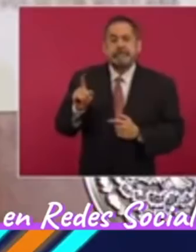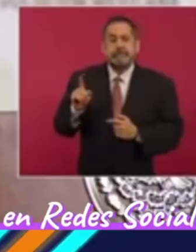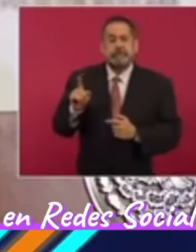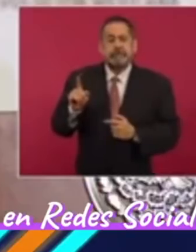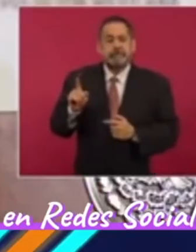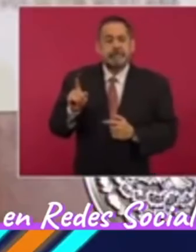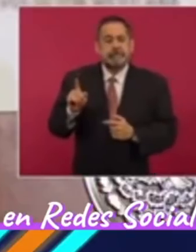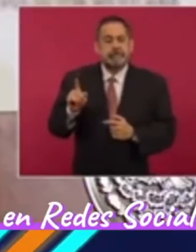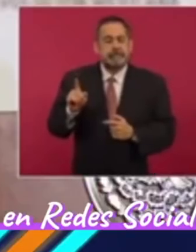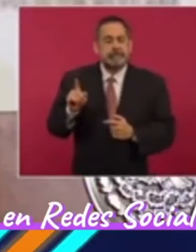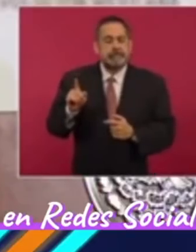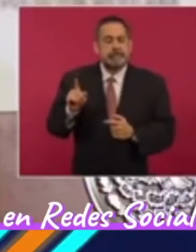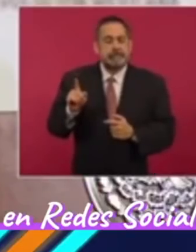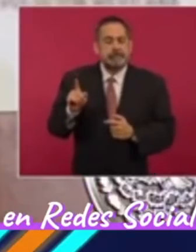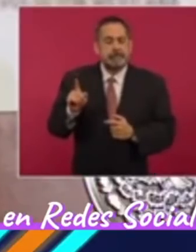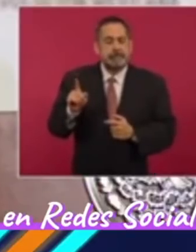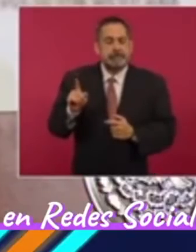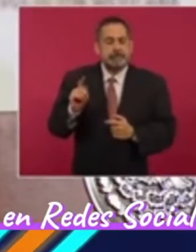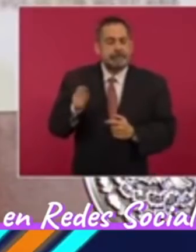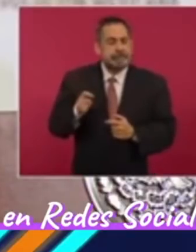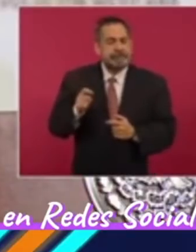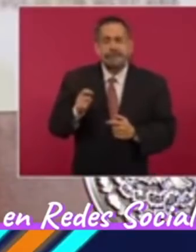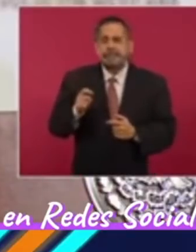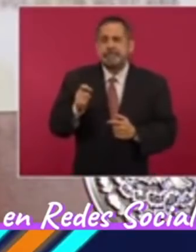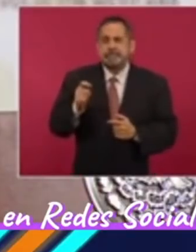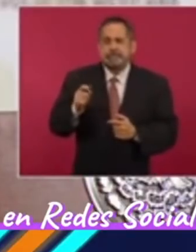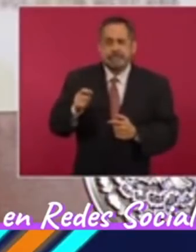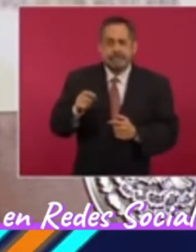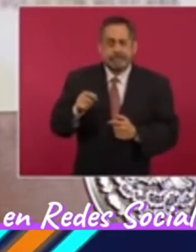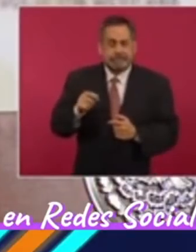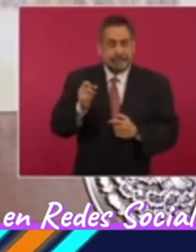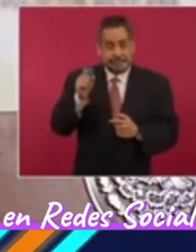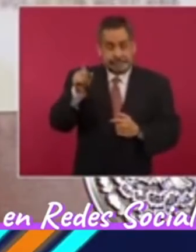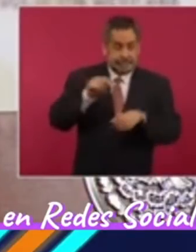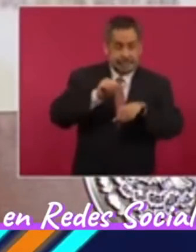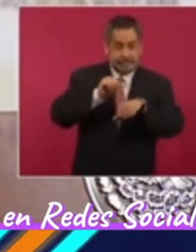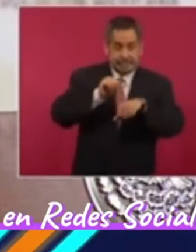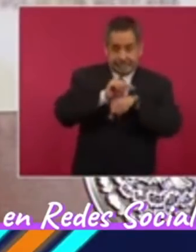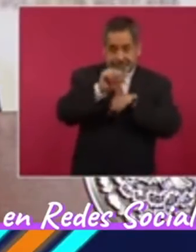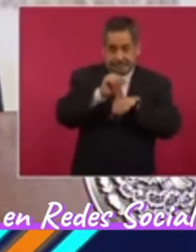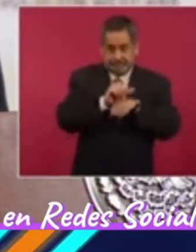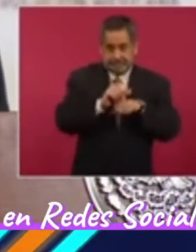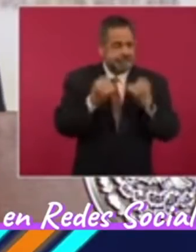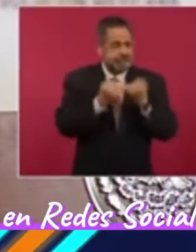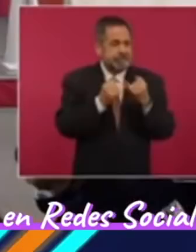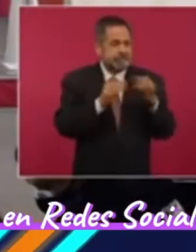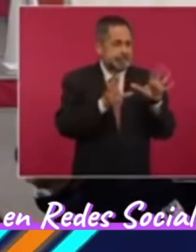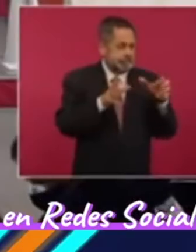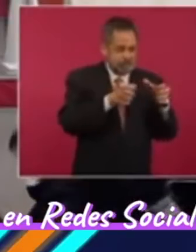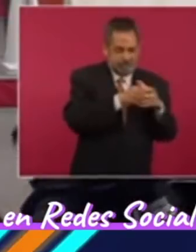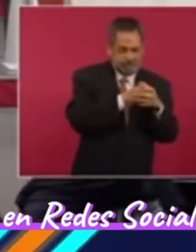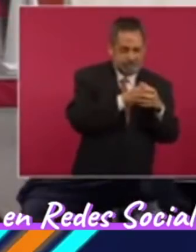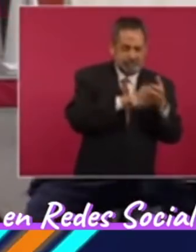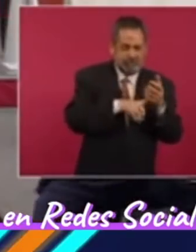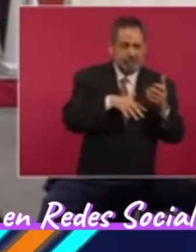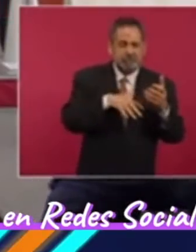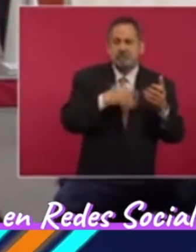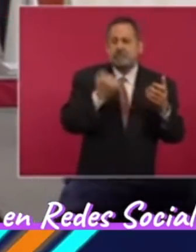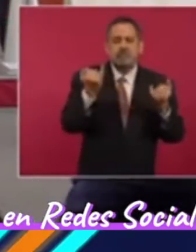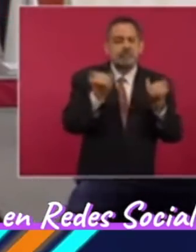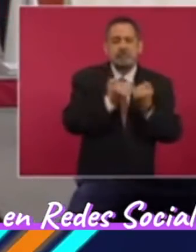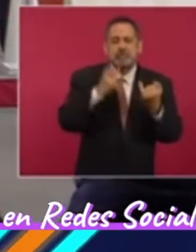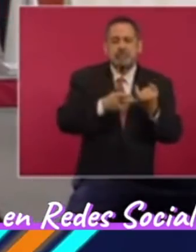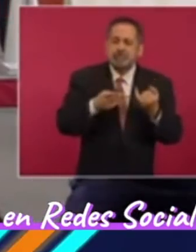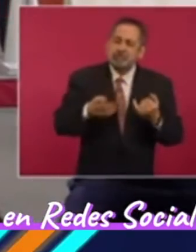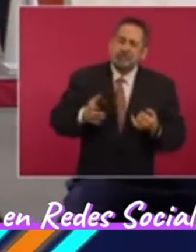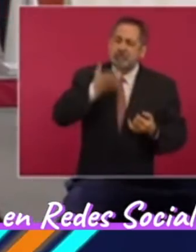con una minoría rapaz que estaba acostumbrada a